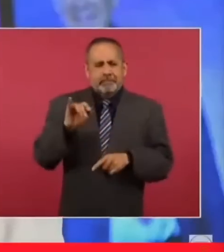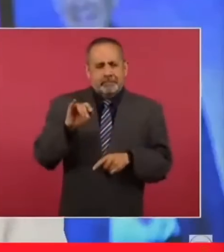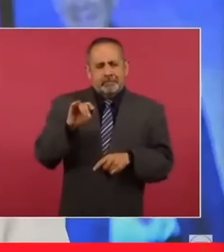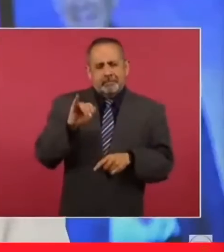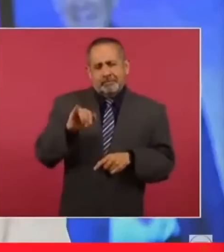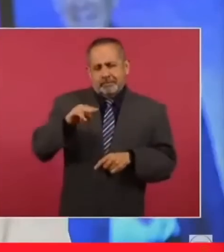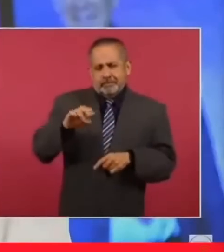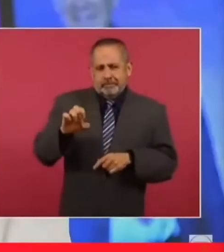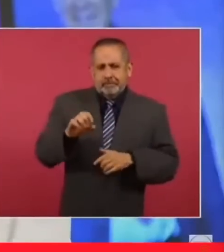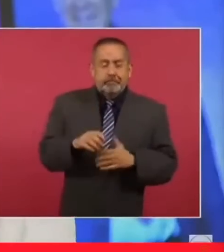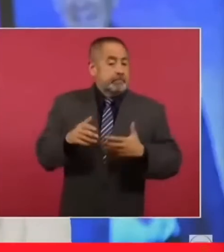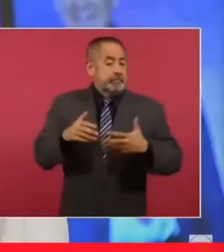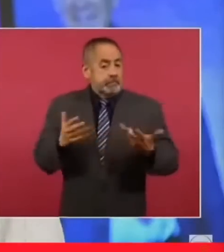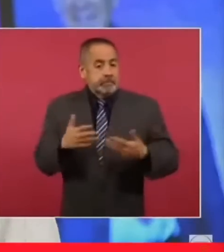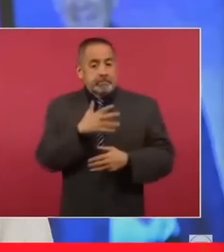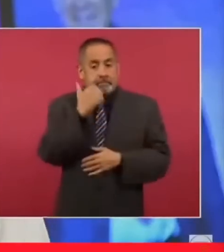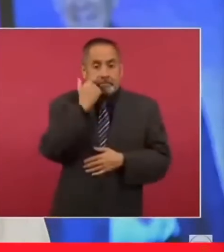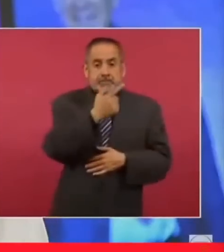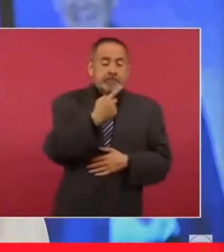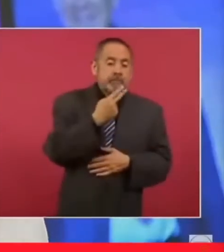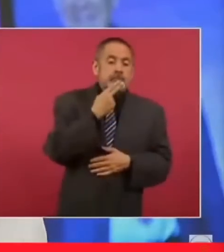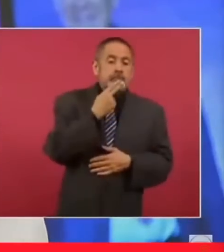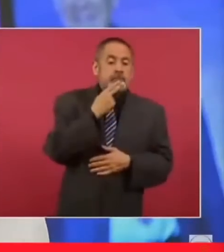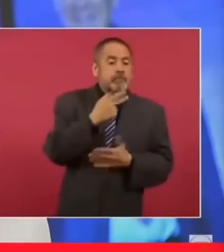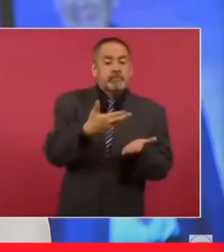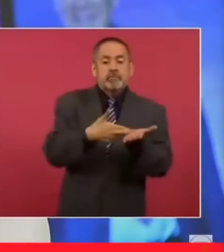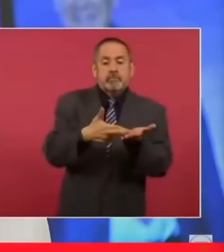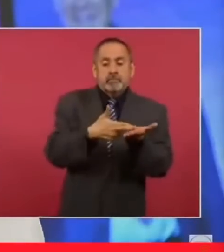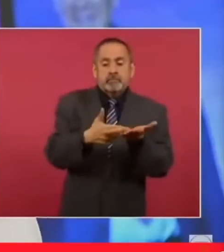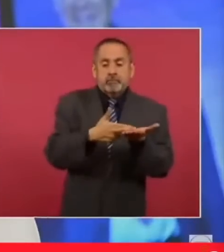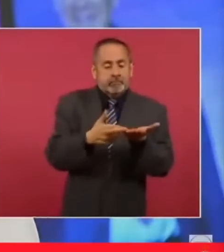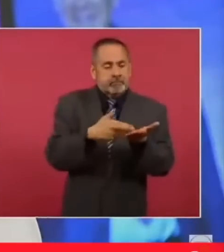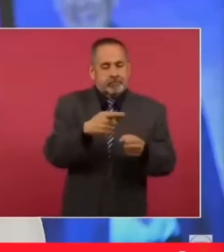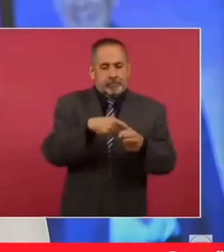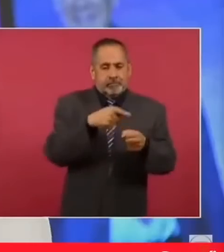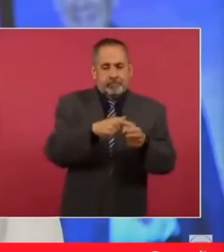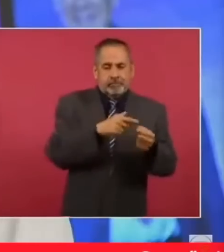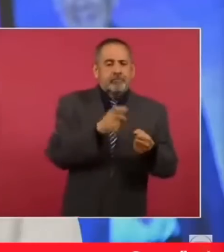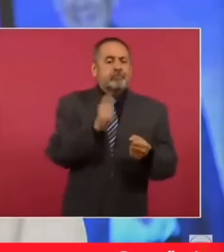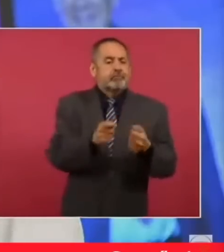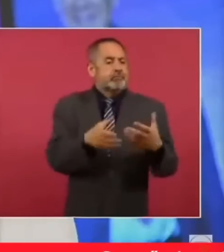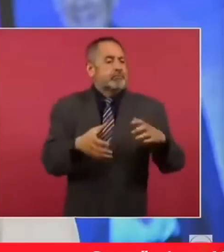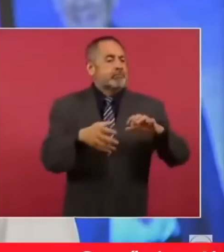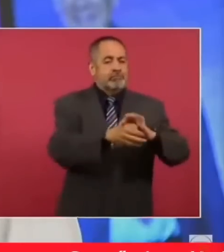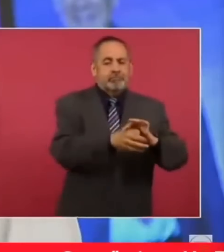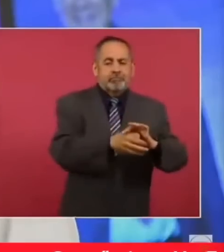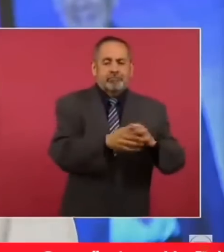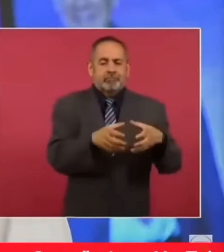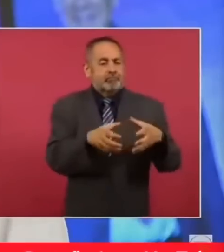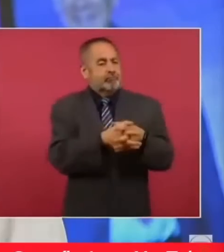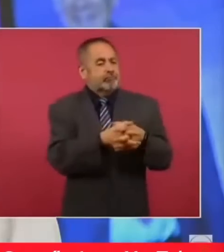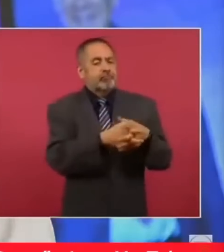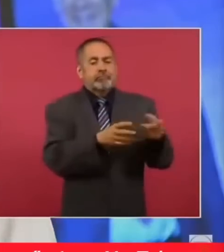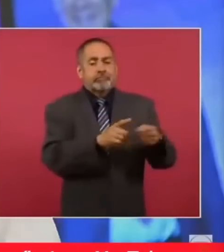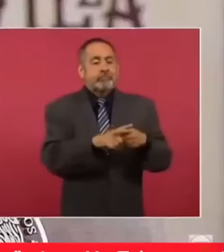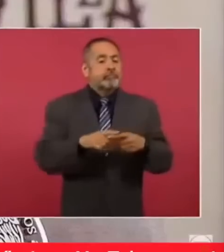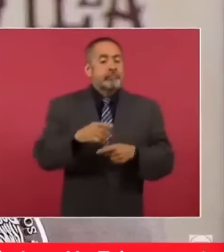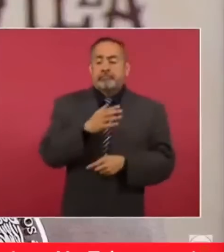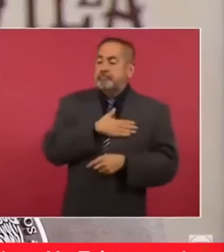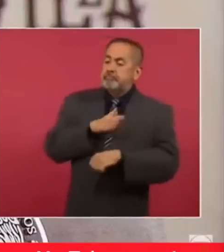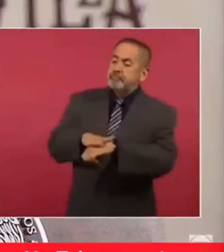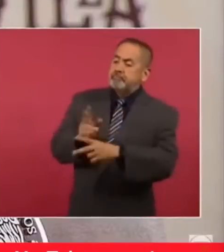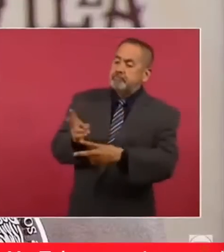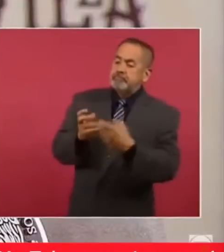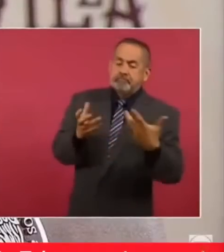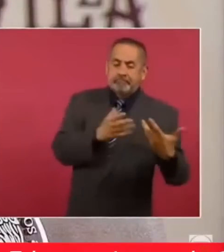Suponemos que ahora quieren usarlo como color de la alianza opositora. Convocados por el empresario Claudio X